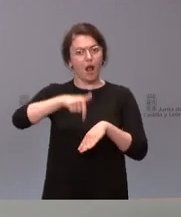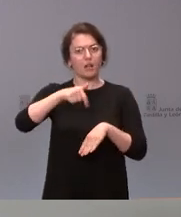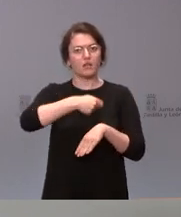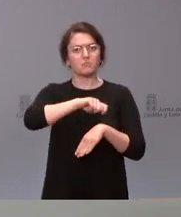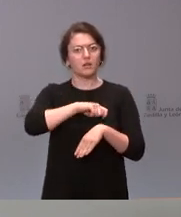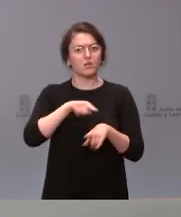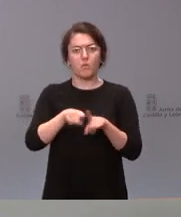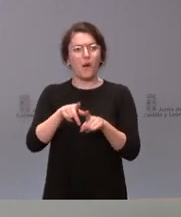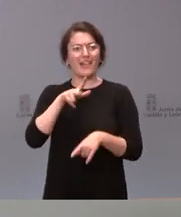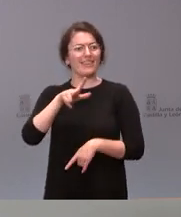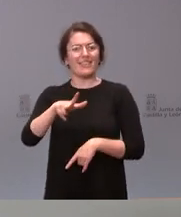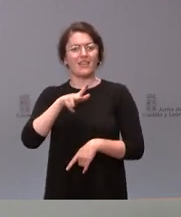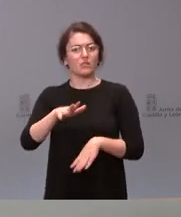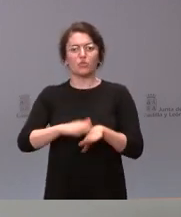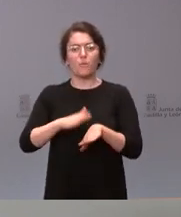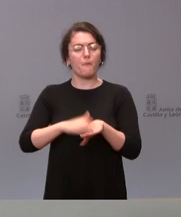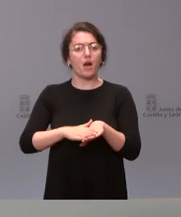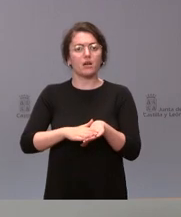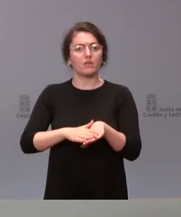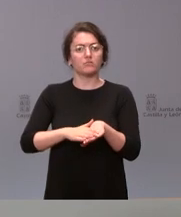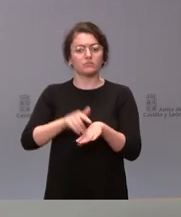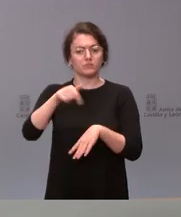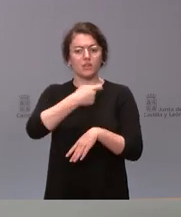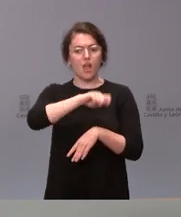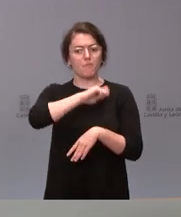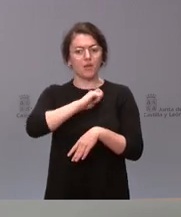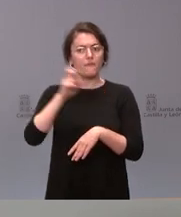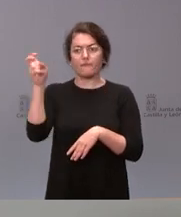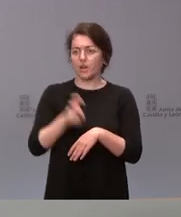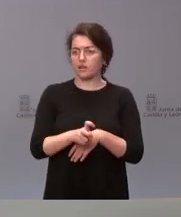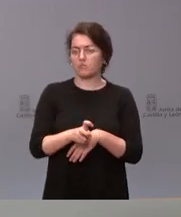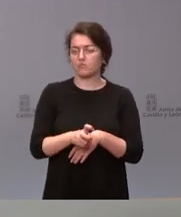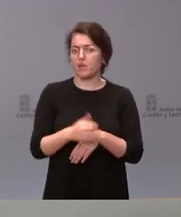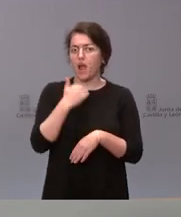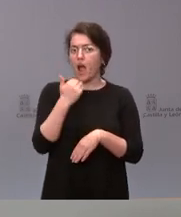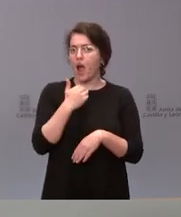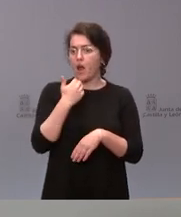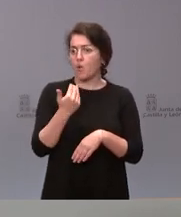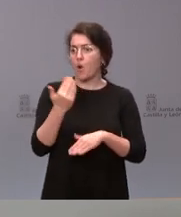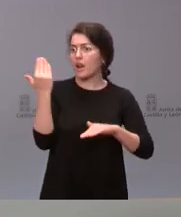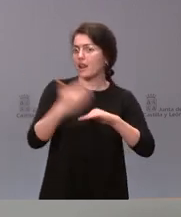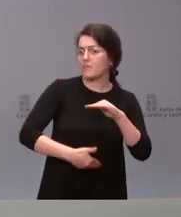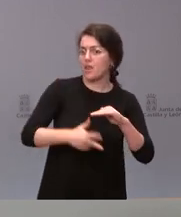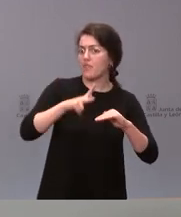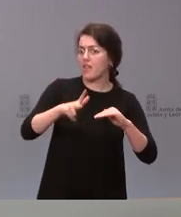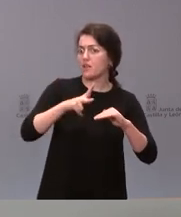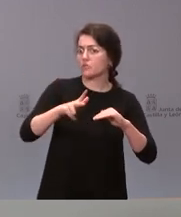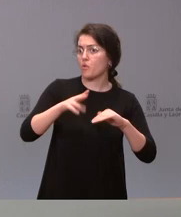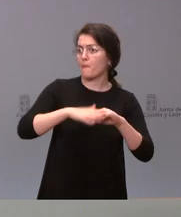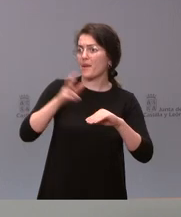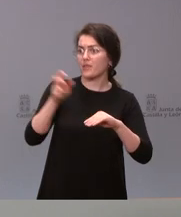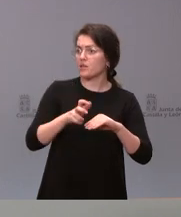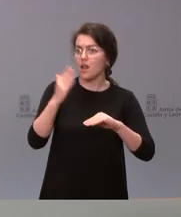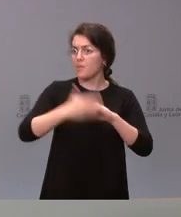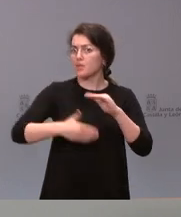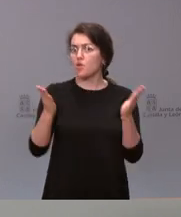por España, nada se lo impide y no tiene ningún factor ni ninguna circunstancia que limite ese derecho. Y desde la Junta de Castilla